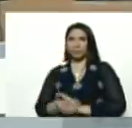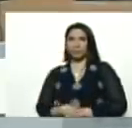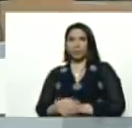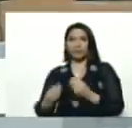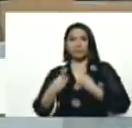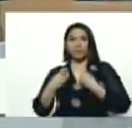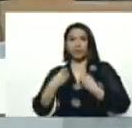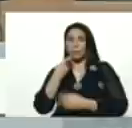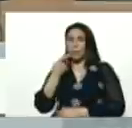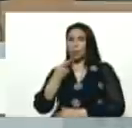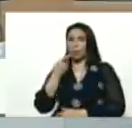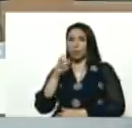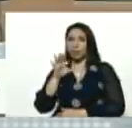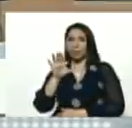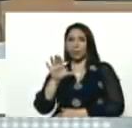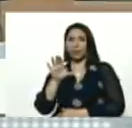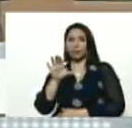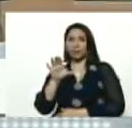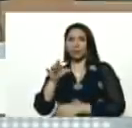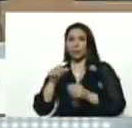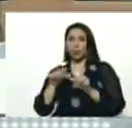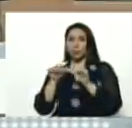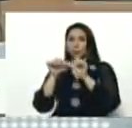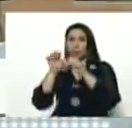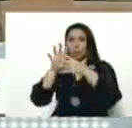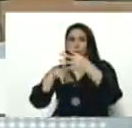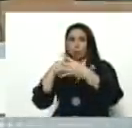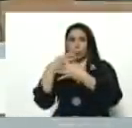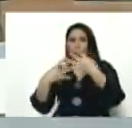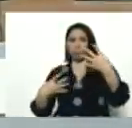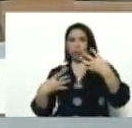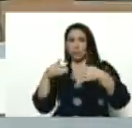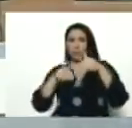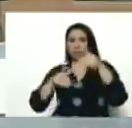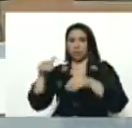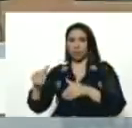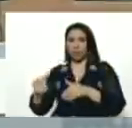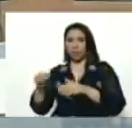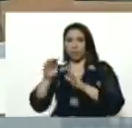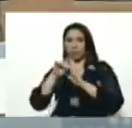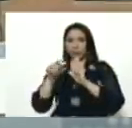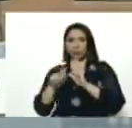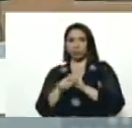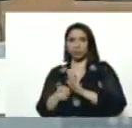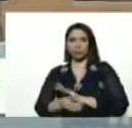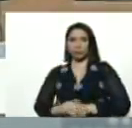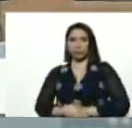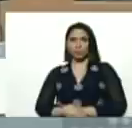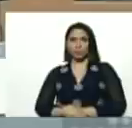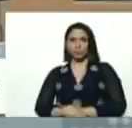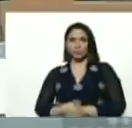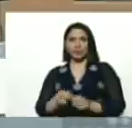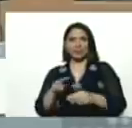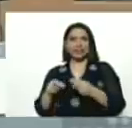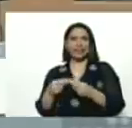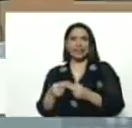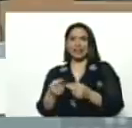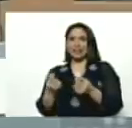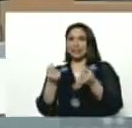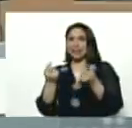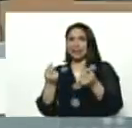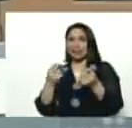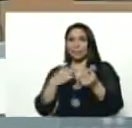vida política del país, continuará con su cronograma, electoral, constitucional, nada, ni nadie,